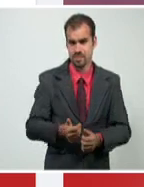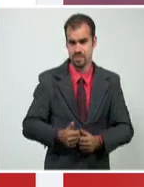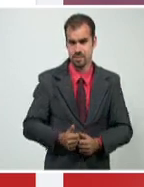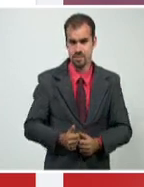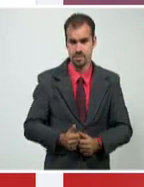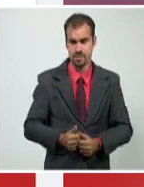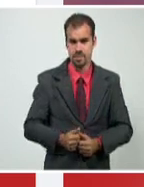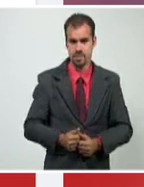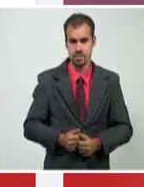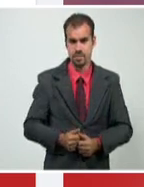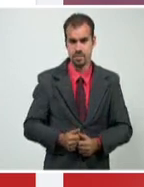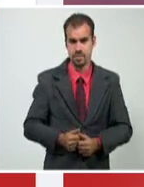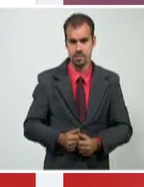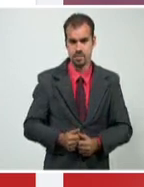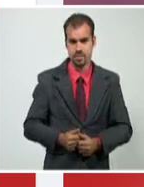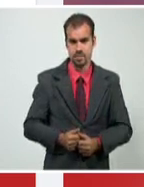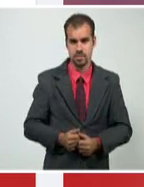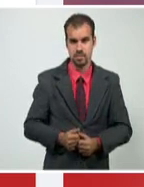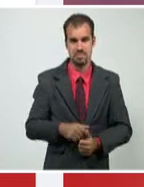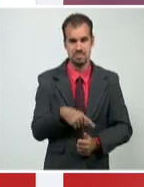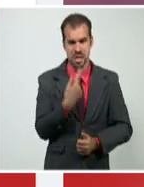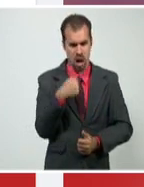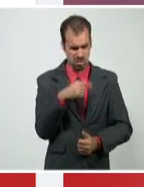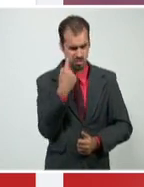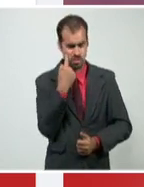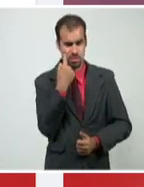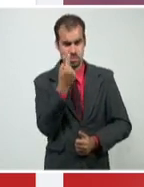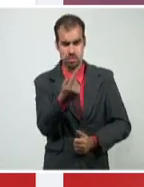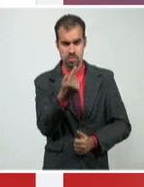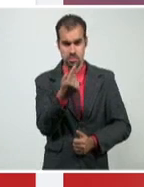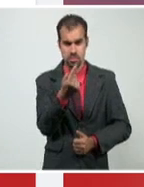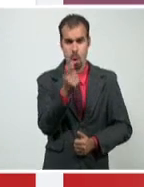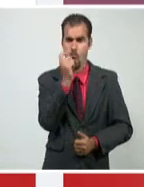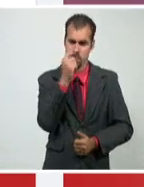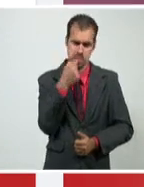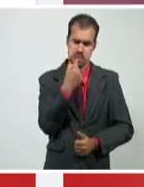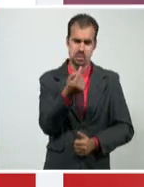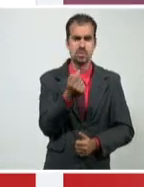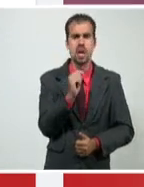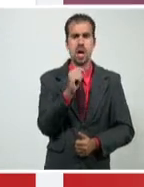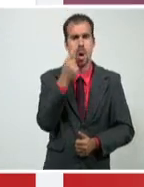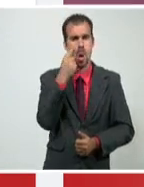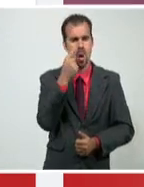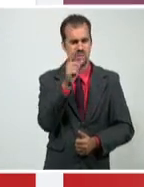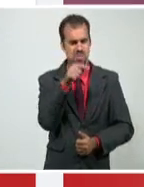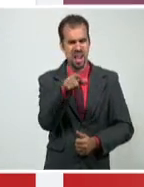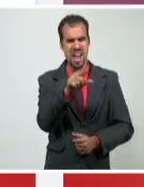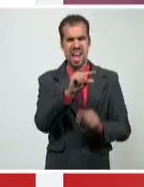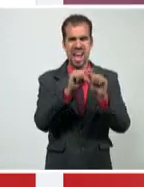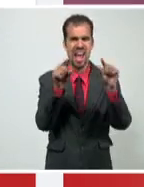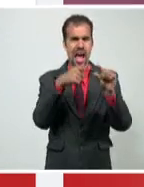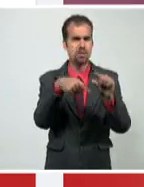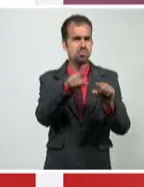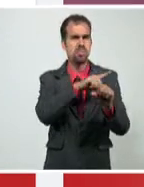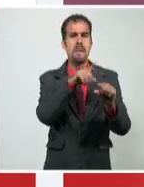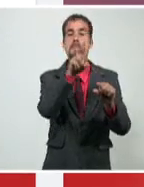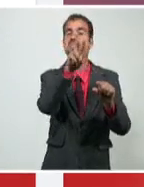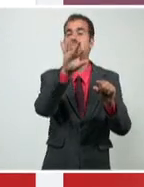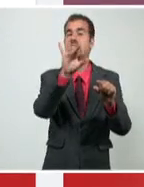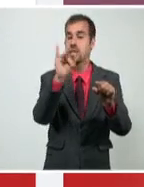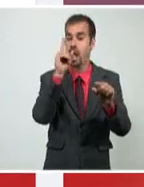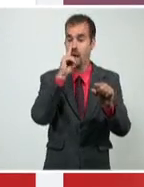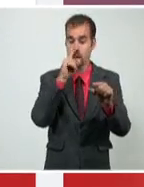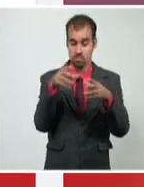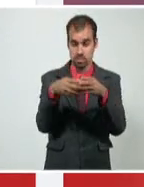Quiero aquí por el link y acabo de fijarme que el chat que salió fue el chat del 27N Acción, que era un chat